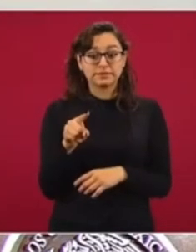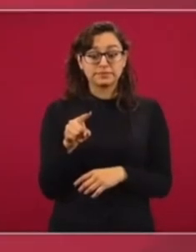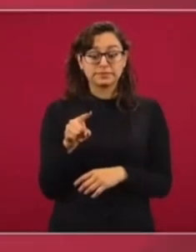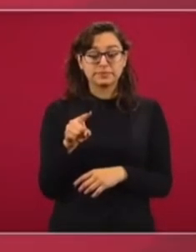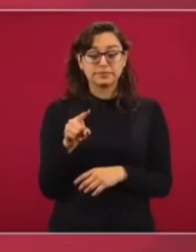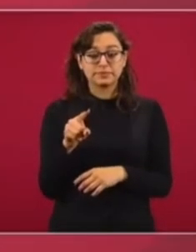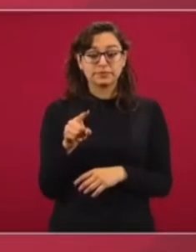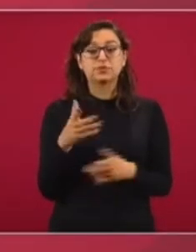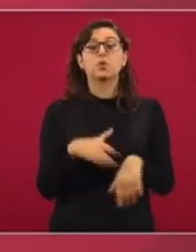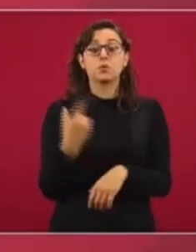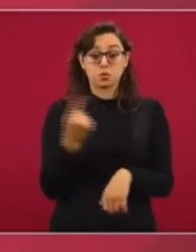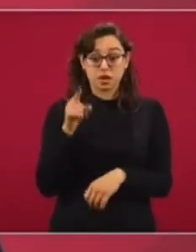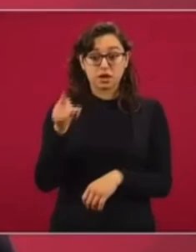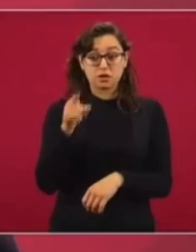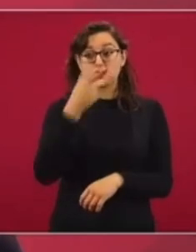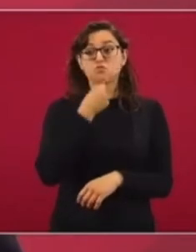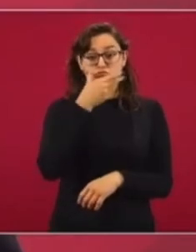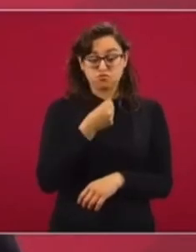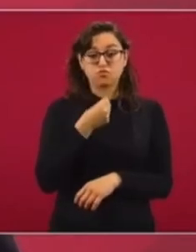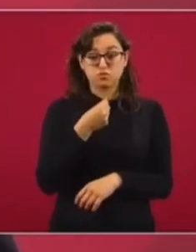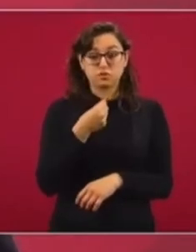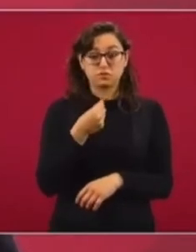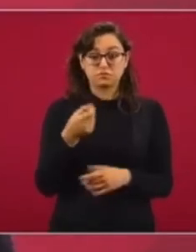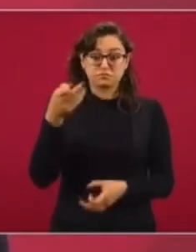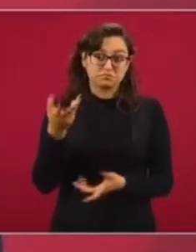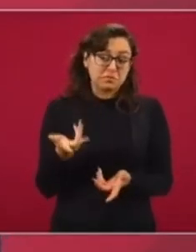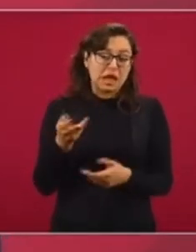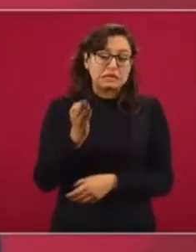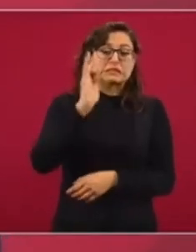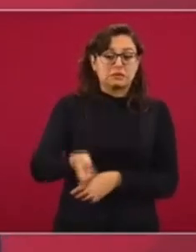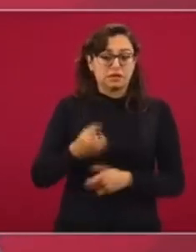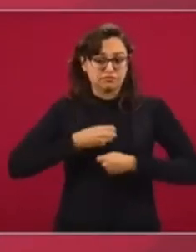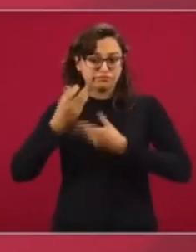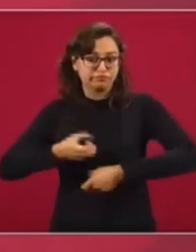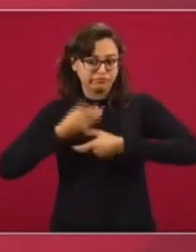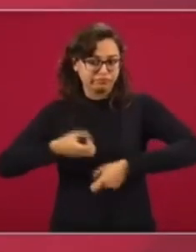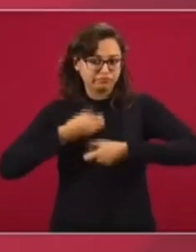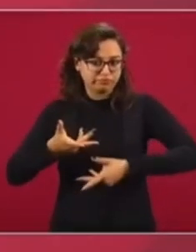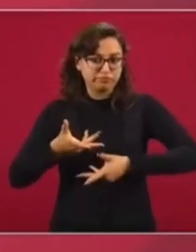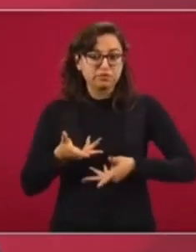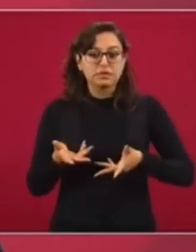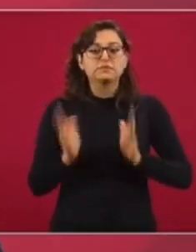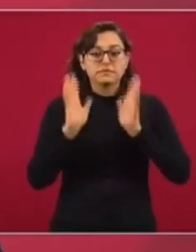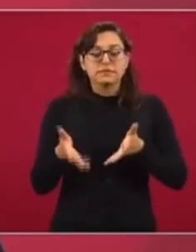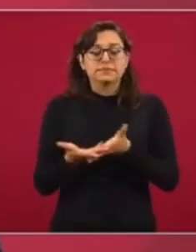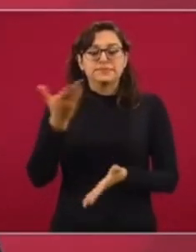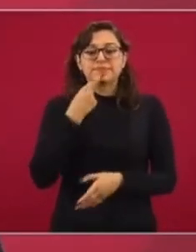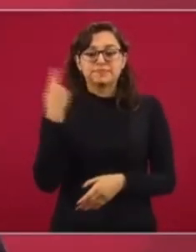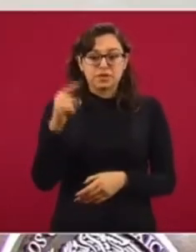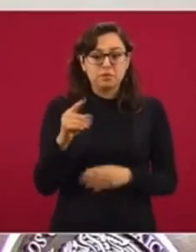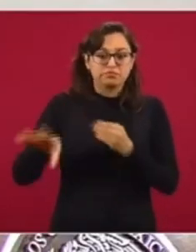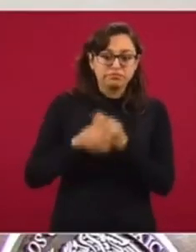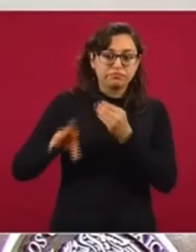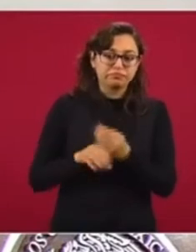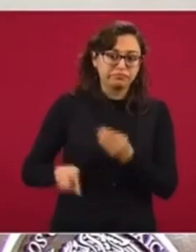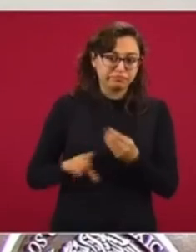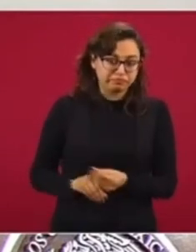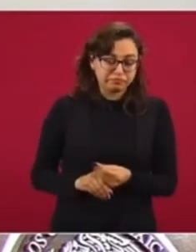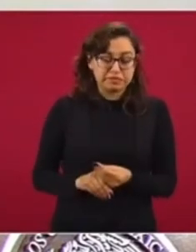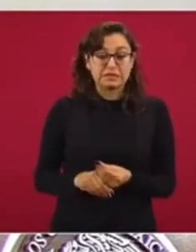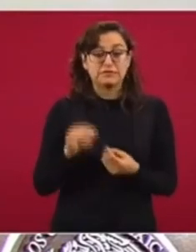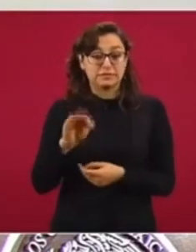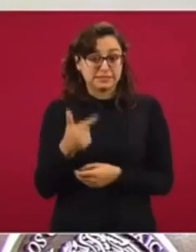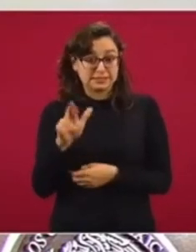porque aceptó colaborar con la Fiscalía y ya presentó una denuncia que le venido ampliando. La Fiscalía